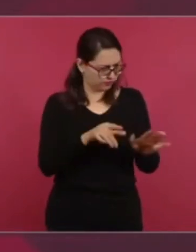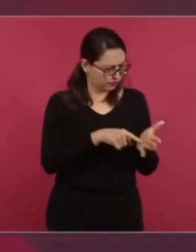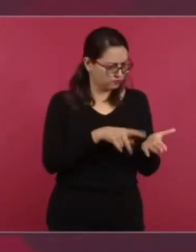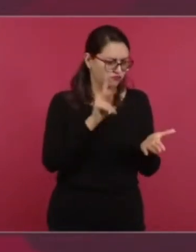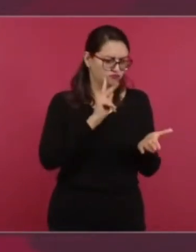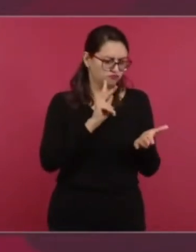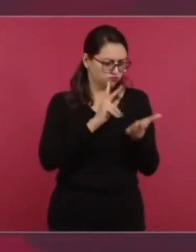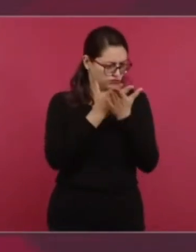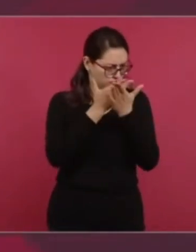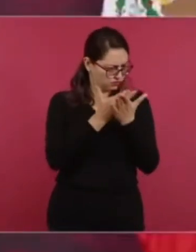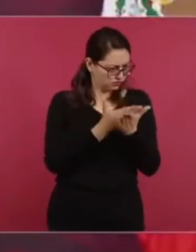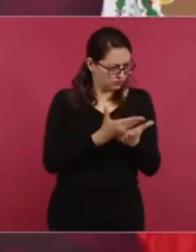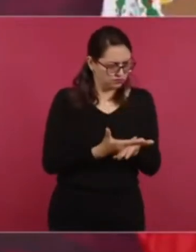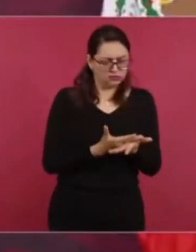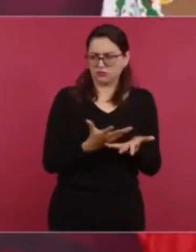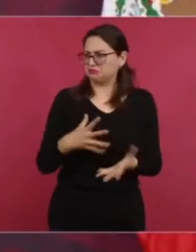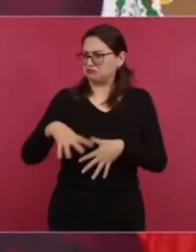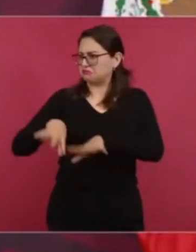pues hay que proceder.